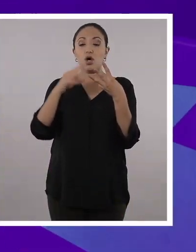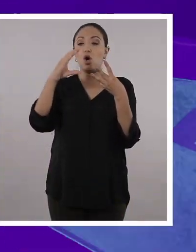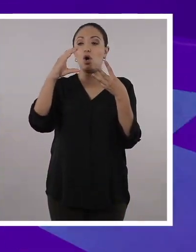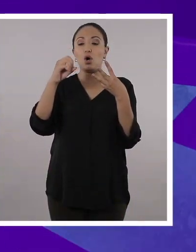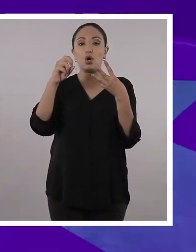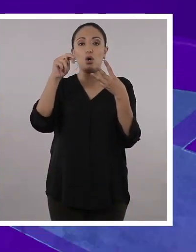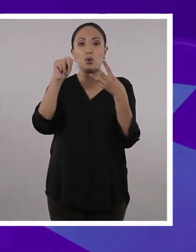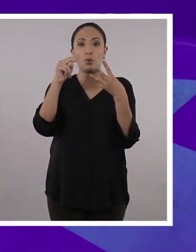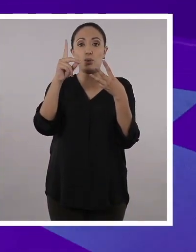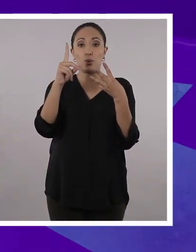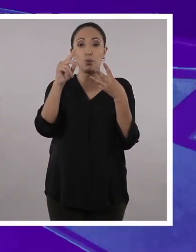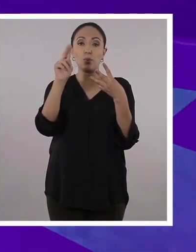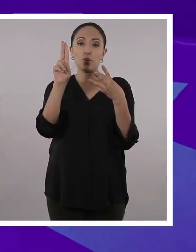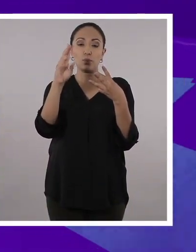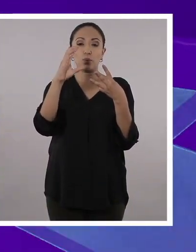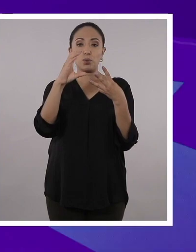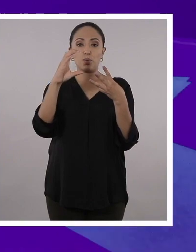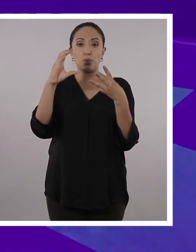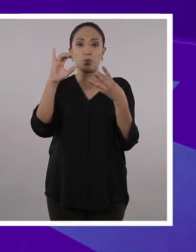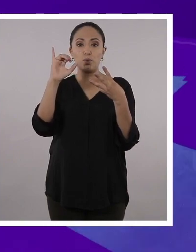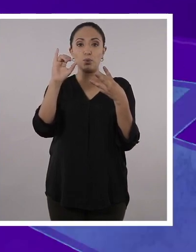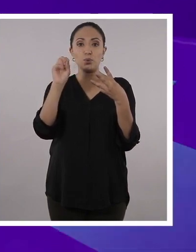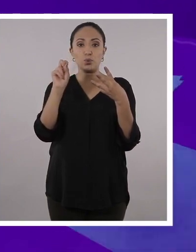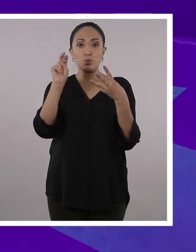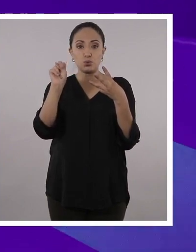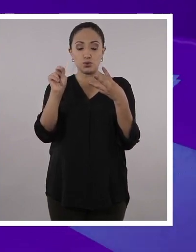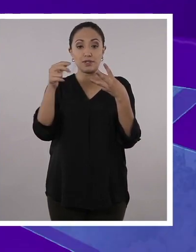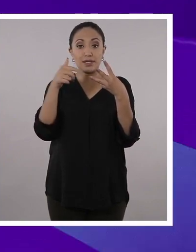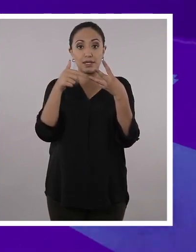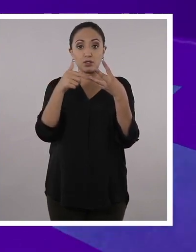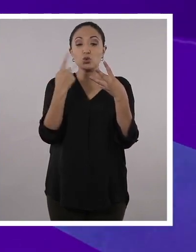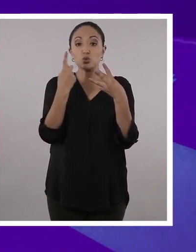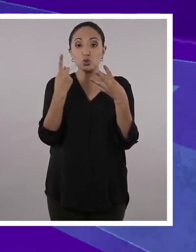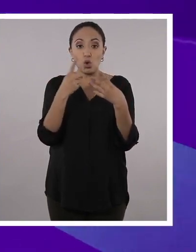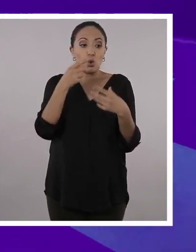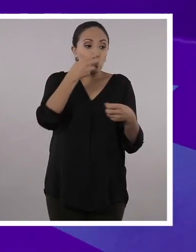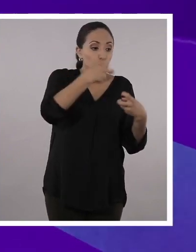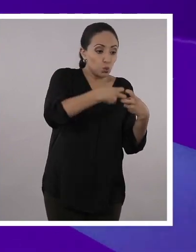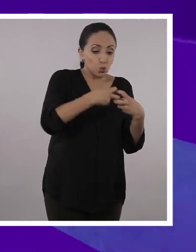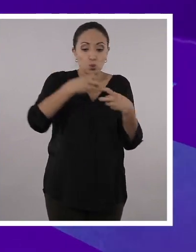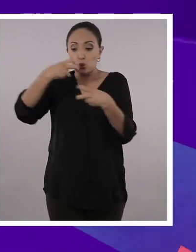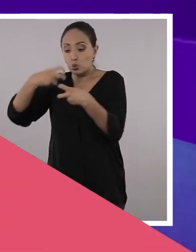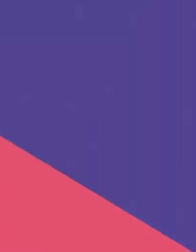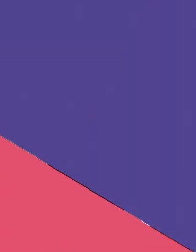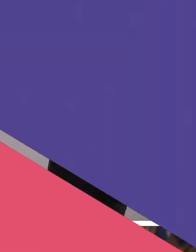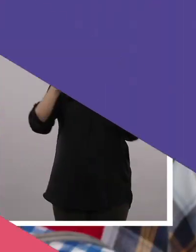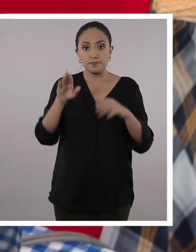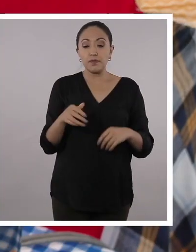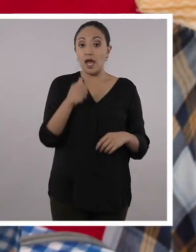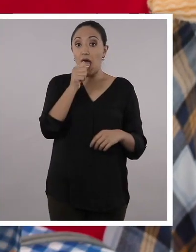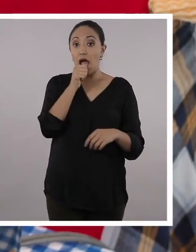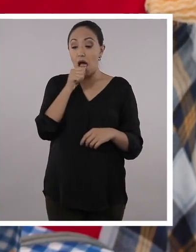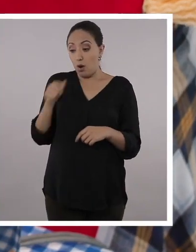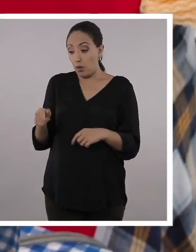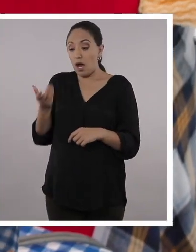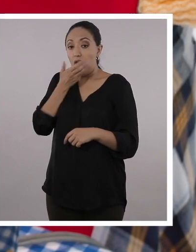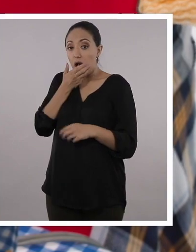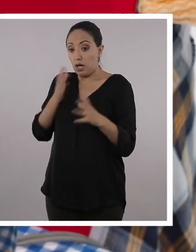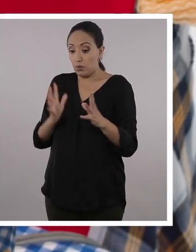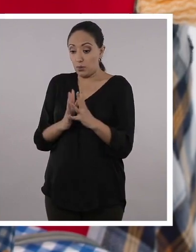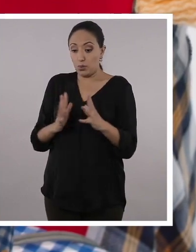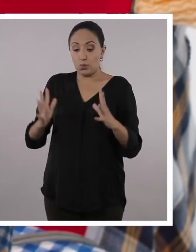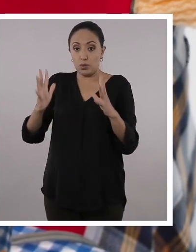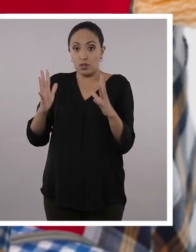conducción. ¿Pero? Sucede, sí, sucede solo entre superficies sólidas. El calor de la olla está